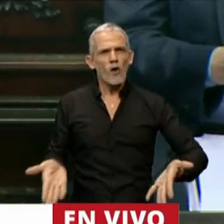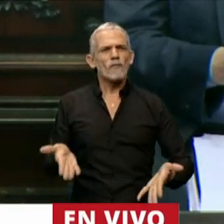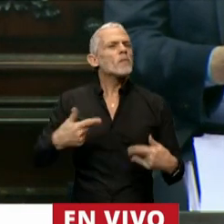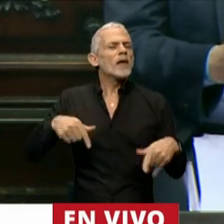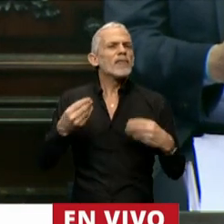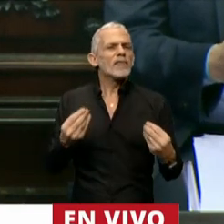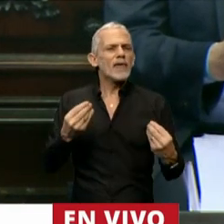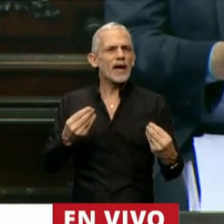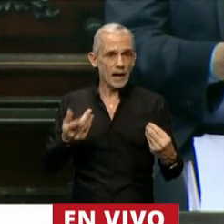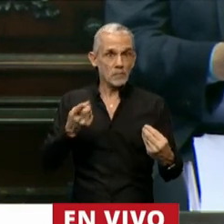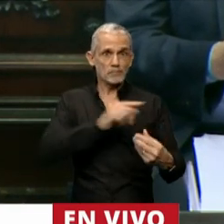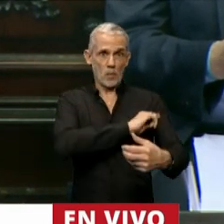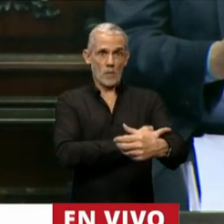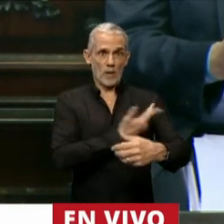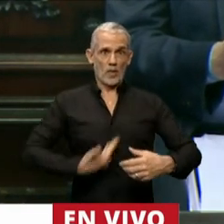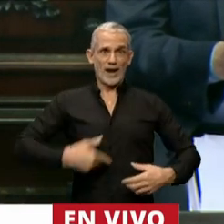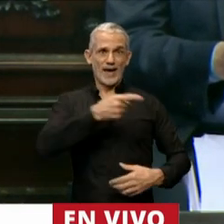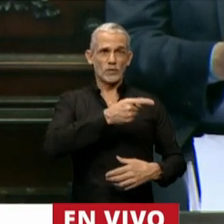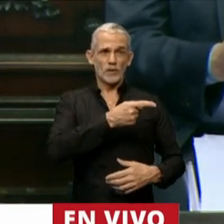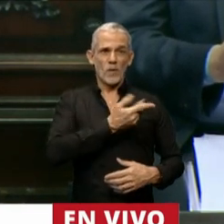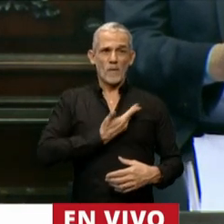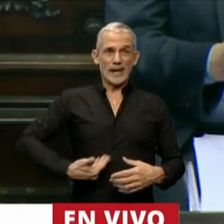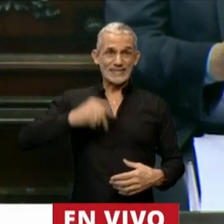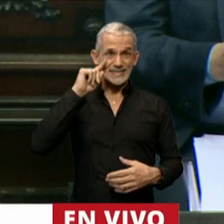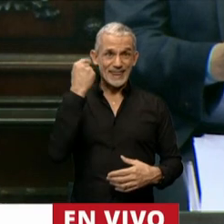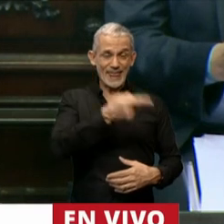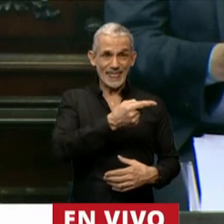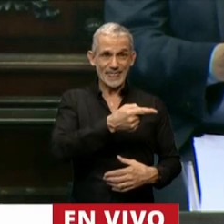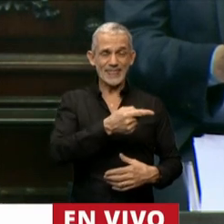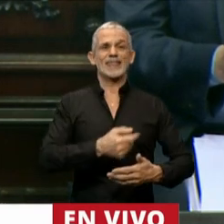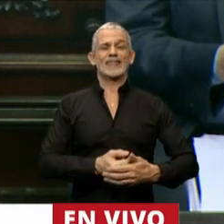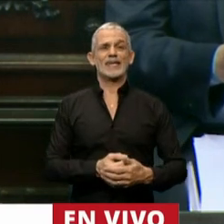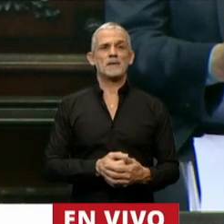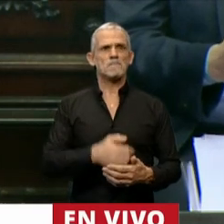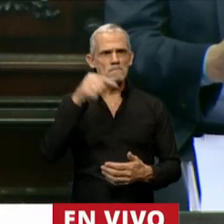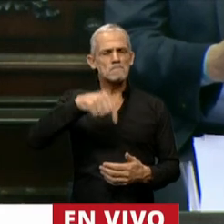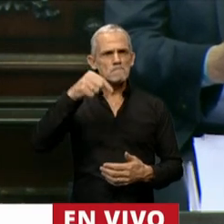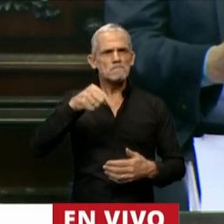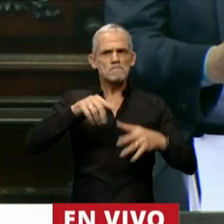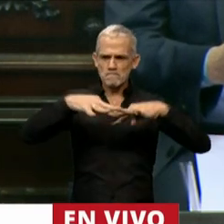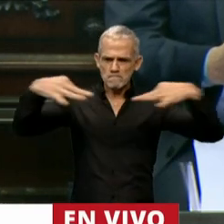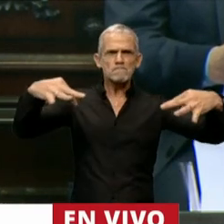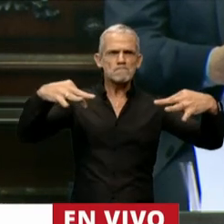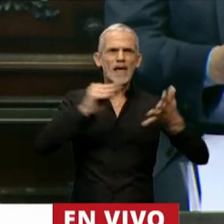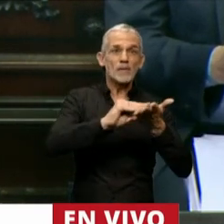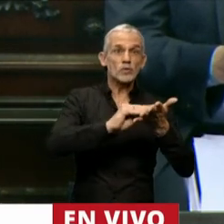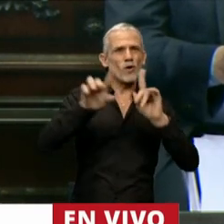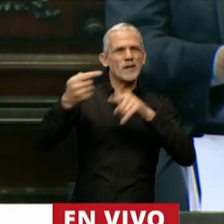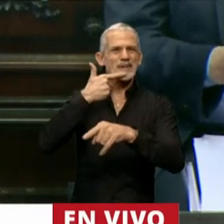el Poder Ejecutivo ha tenido en esta Cámara y en el Senado también.